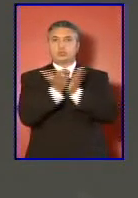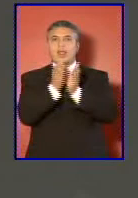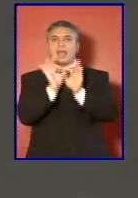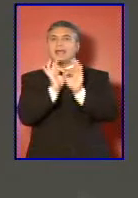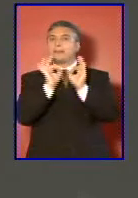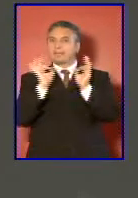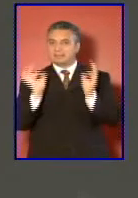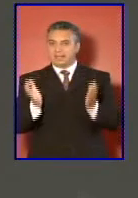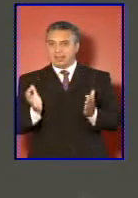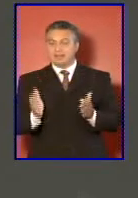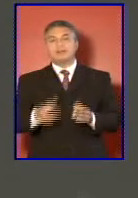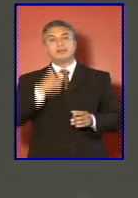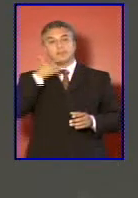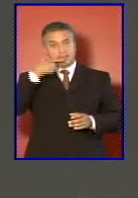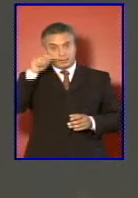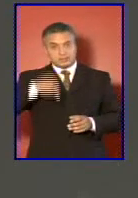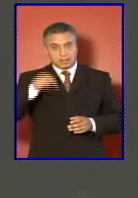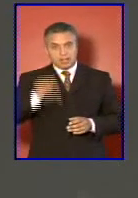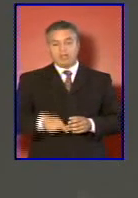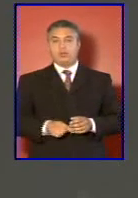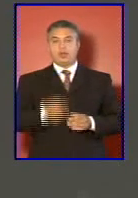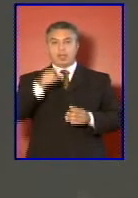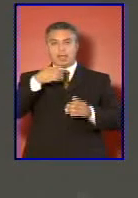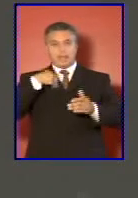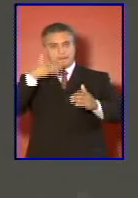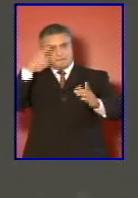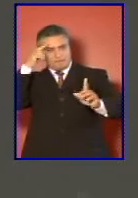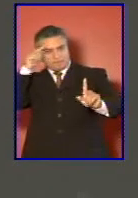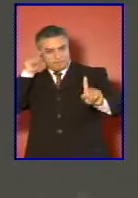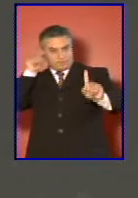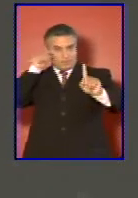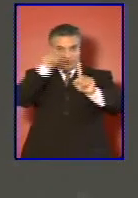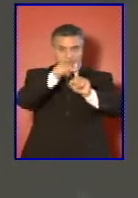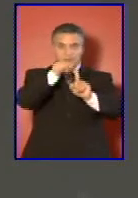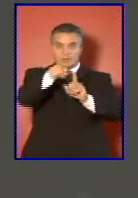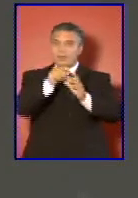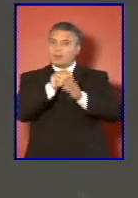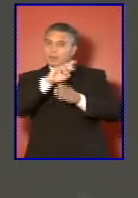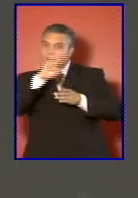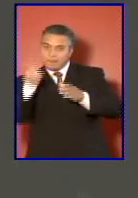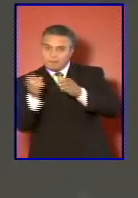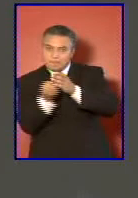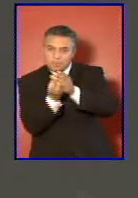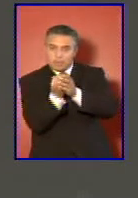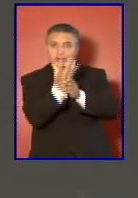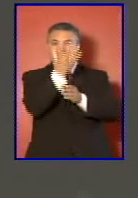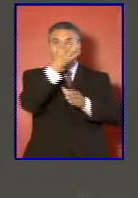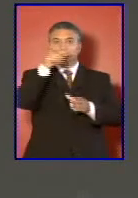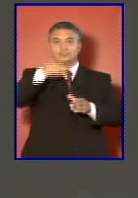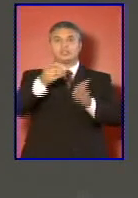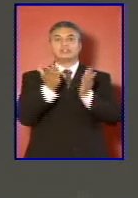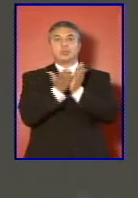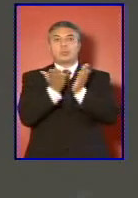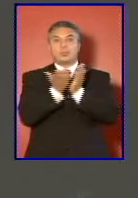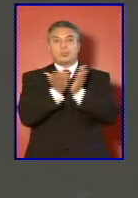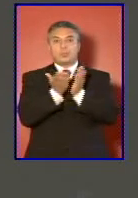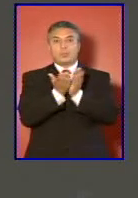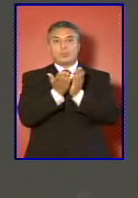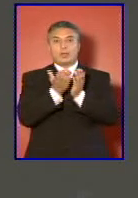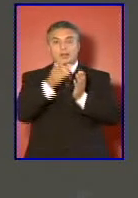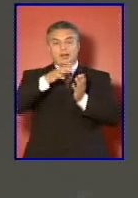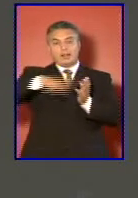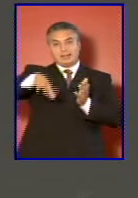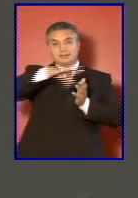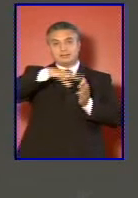Nuestra meta en tal sentido respecto a la modernización de las Fuerzas Armadas es alcanzar